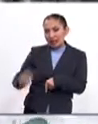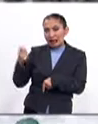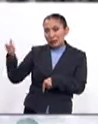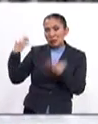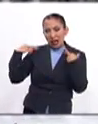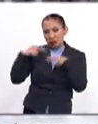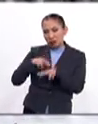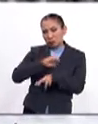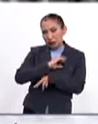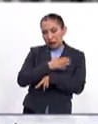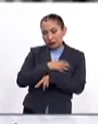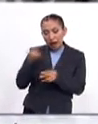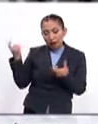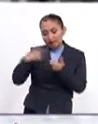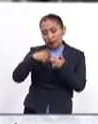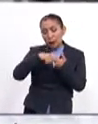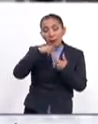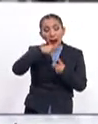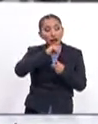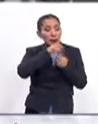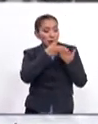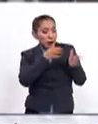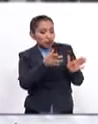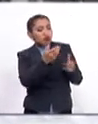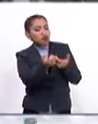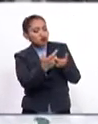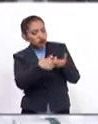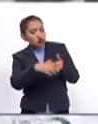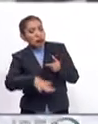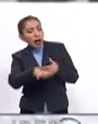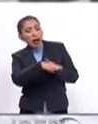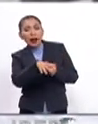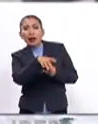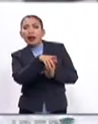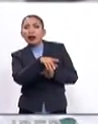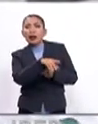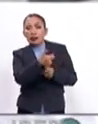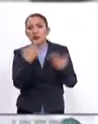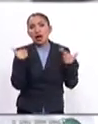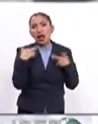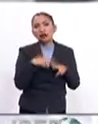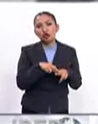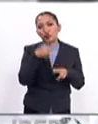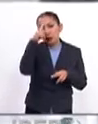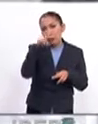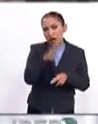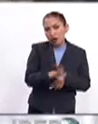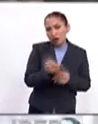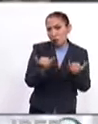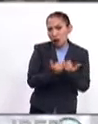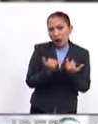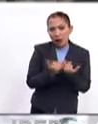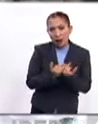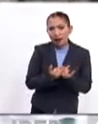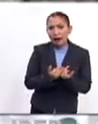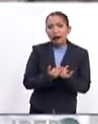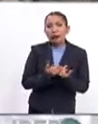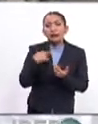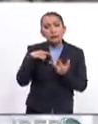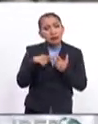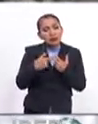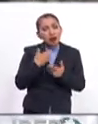españoles, pero también se fue abriendo la disciplina a maestros mexicanos y